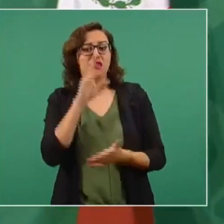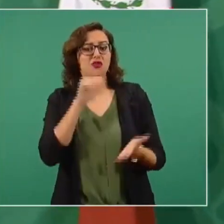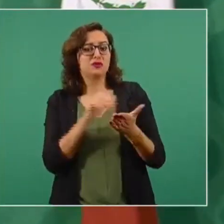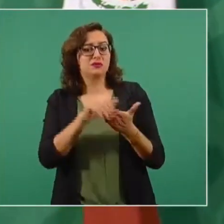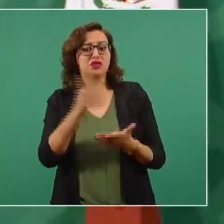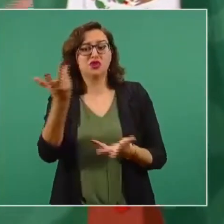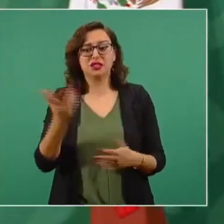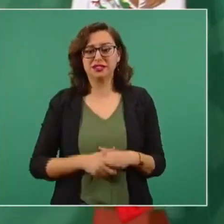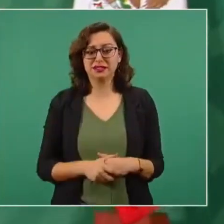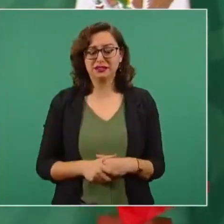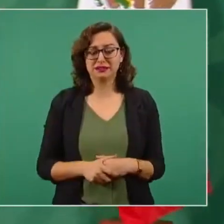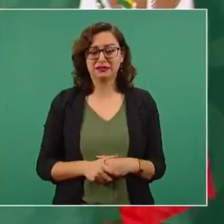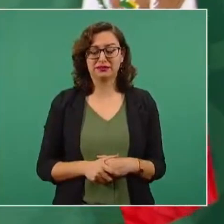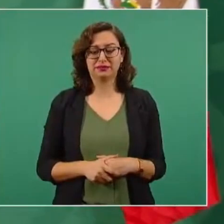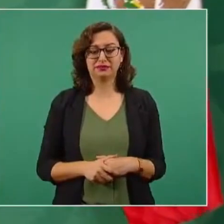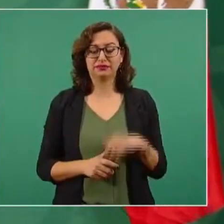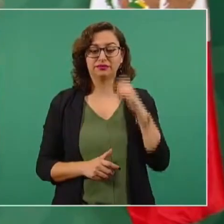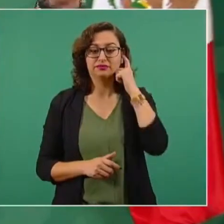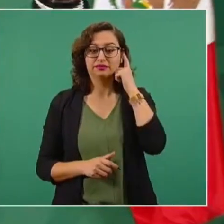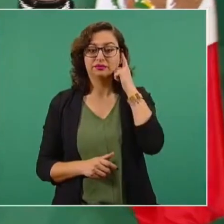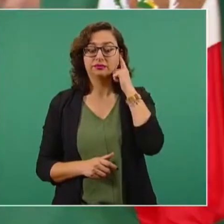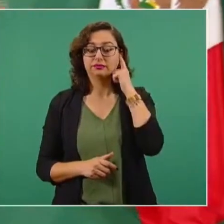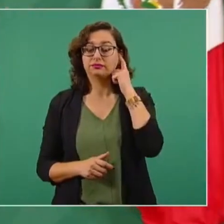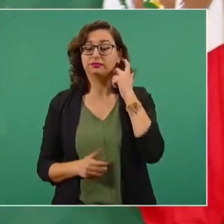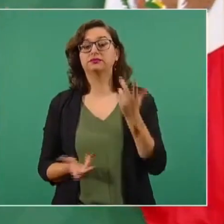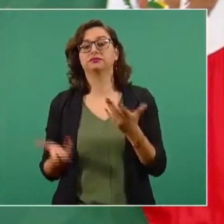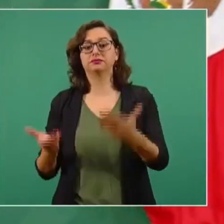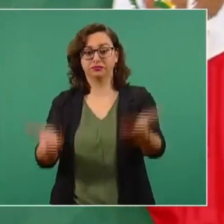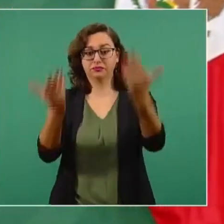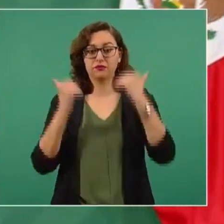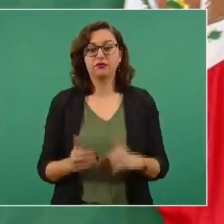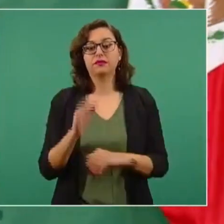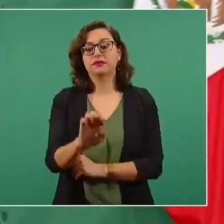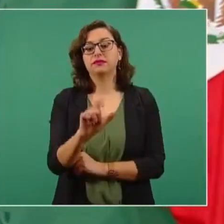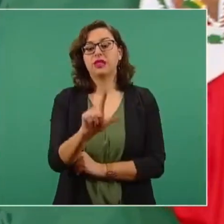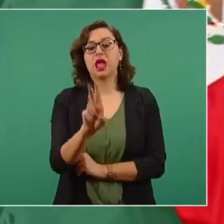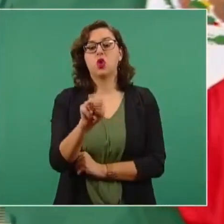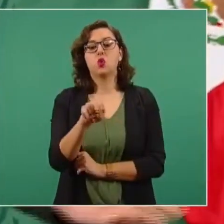El caso del Universal, ya que estamos en este asunto,